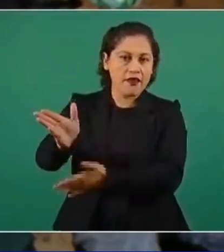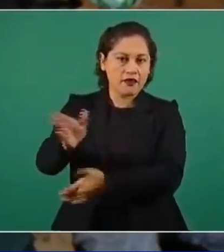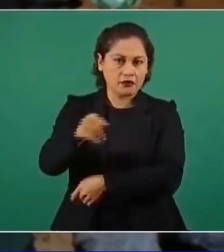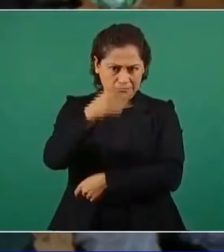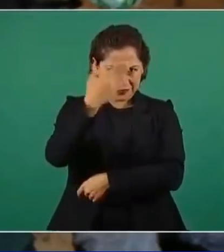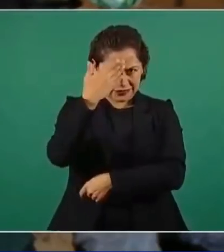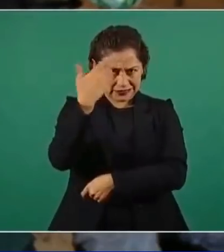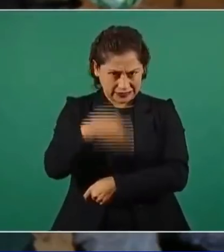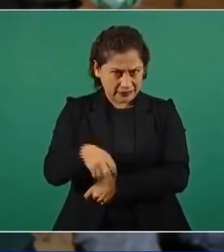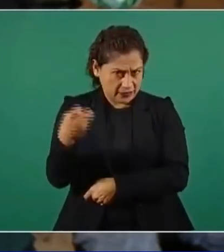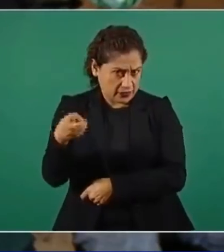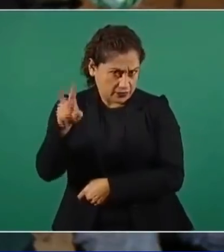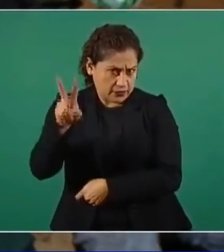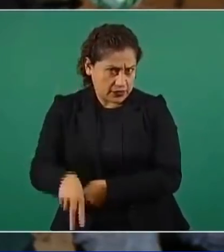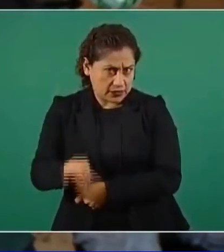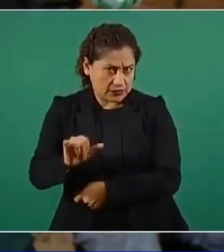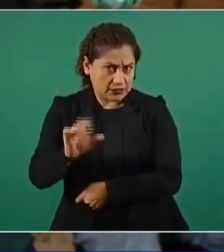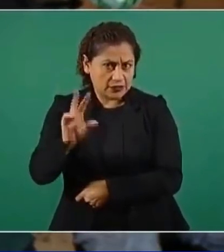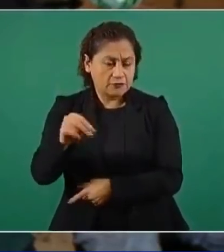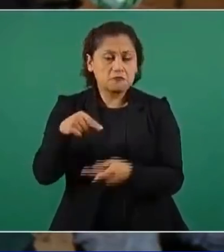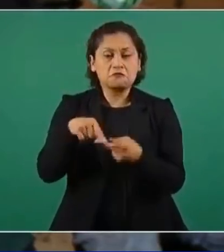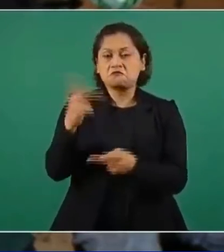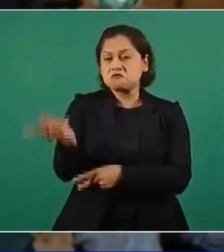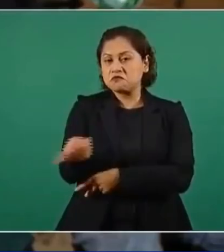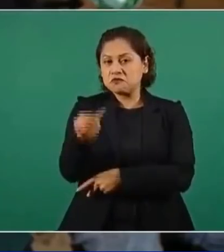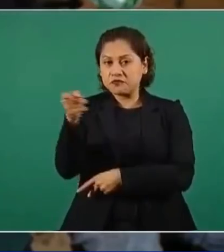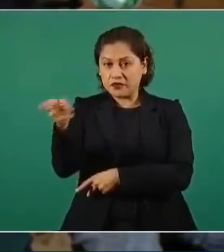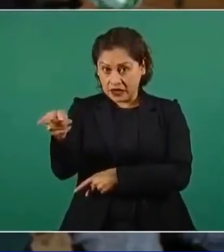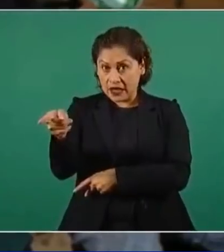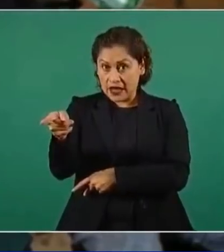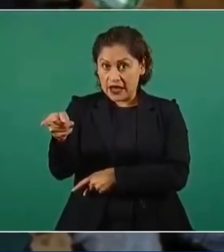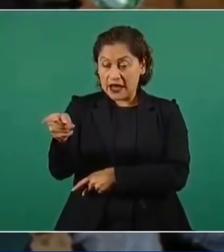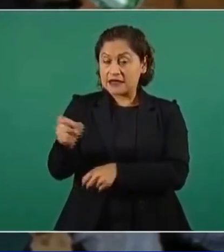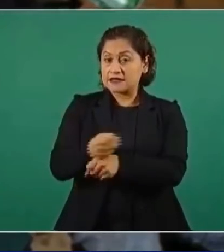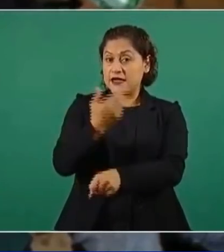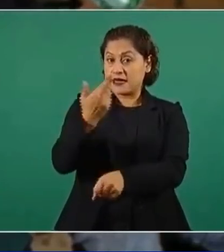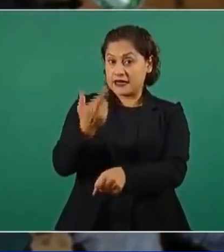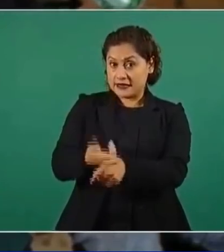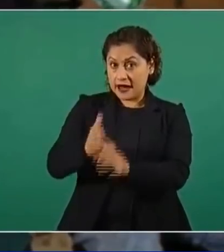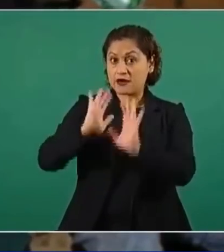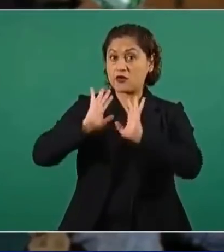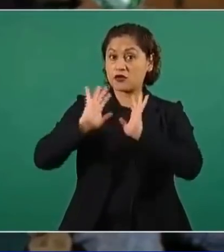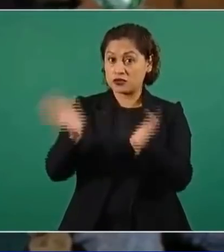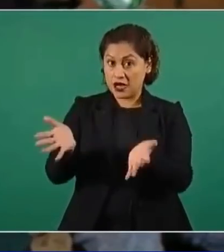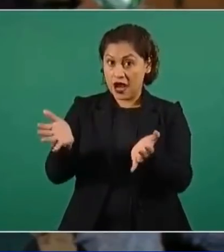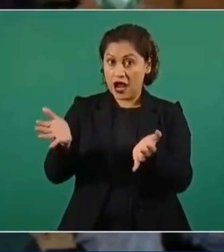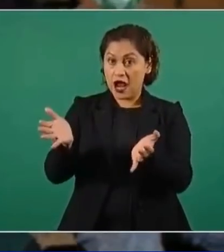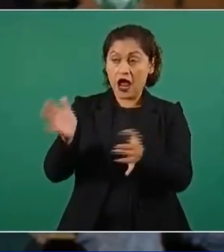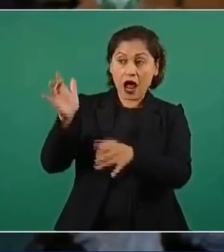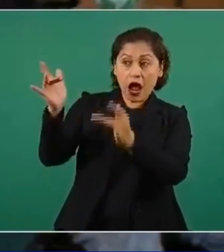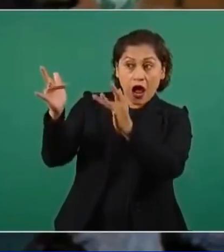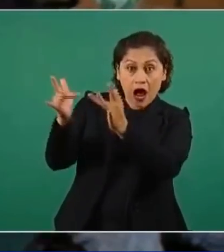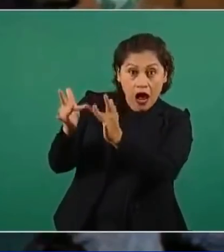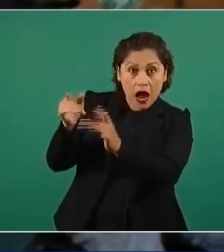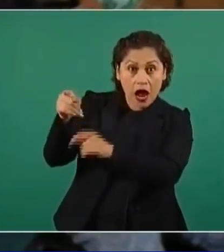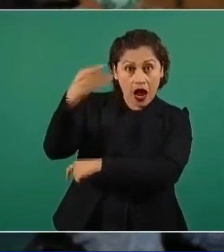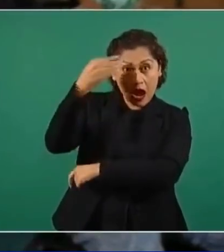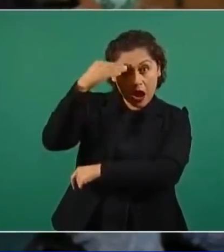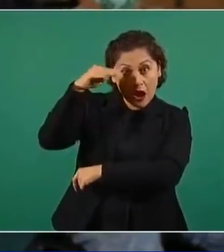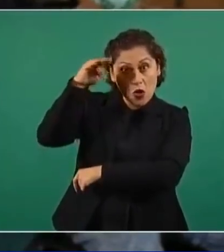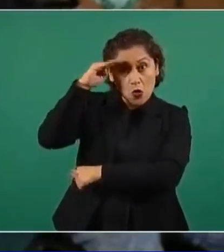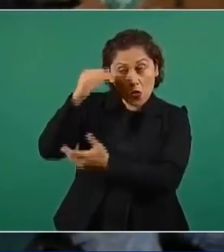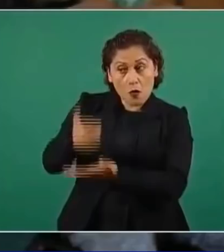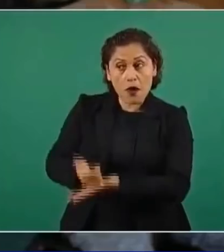sea y preguntarle, no sé si el canciller ya haya establecido algún tipo de comunicación con Cuba para algún tipo de ayuda